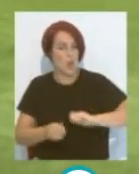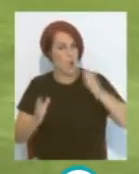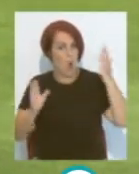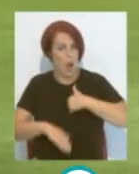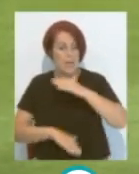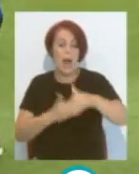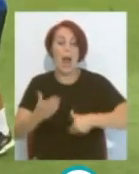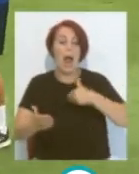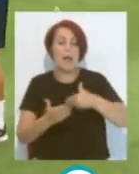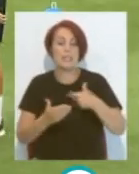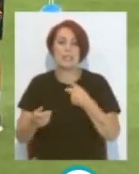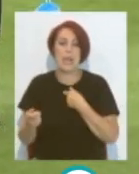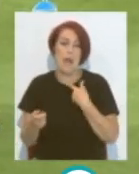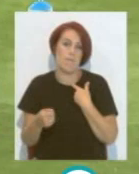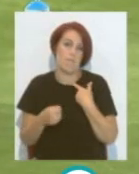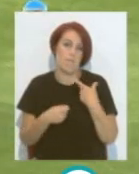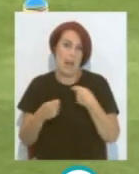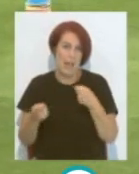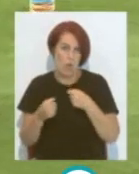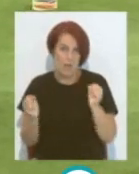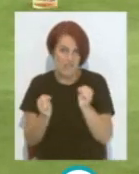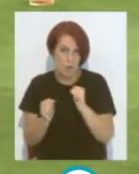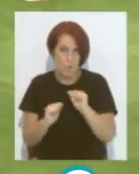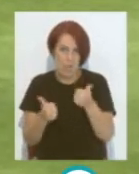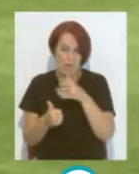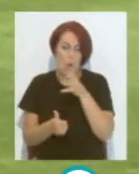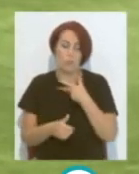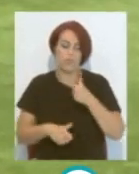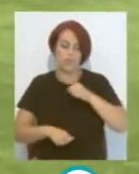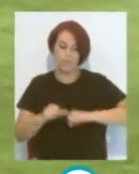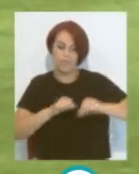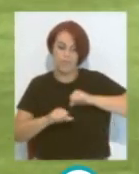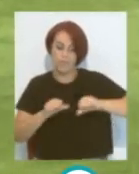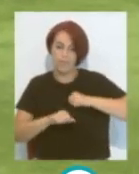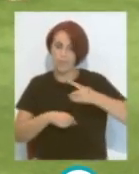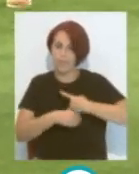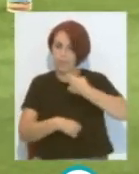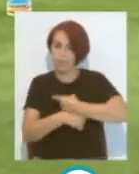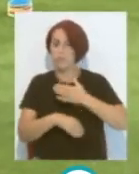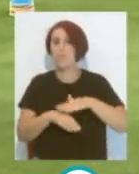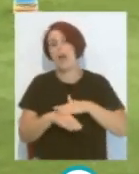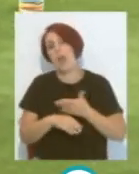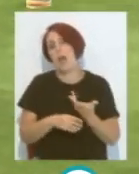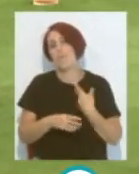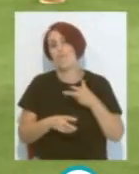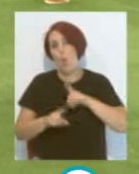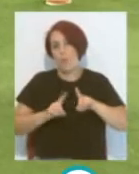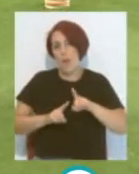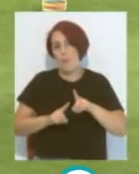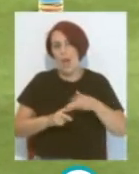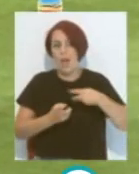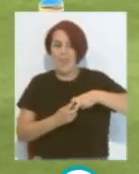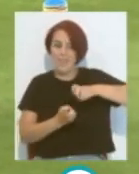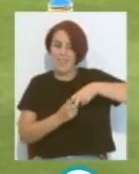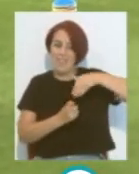que abra El mercado De invierno Debido a la operación Debido tiene que realizarse Para recuperarse De esos problemas Que tiene en el